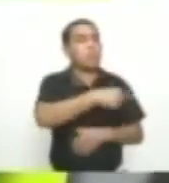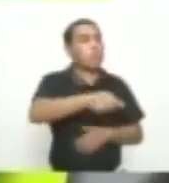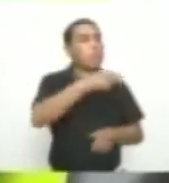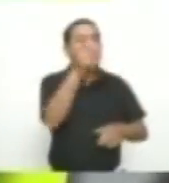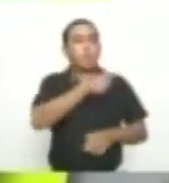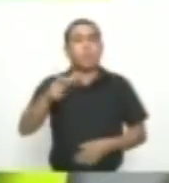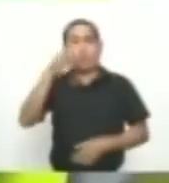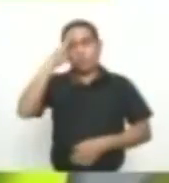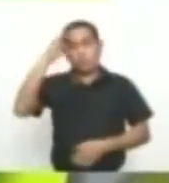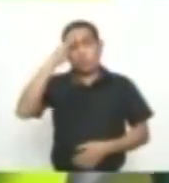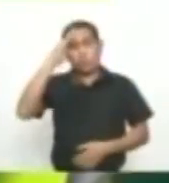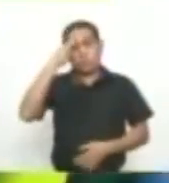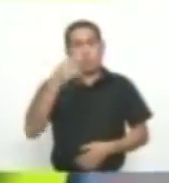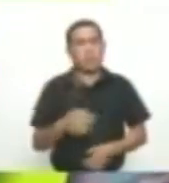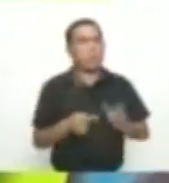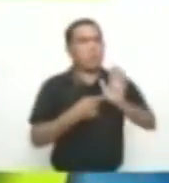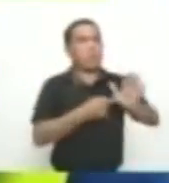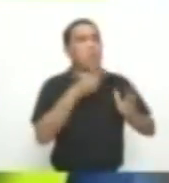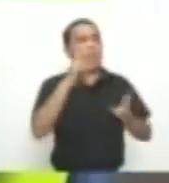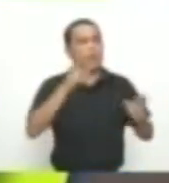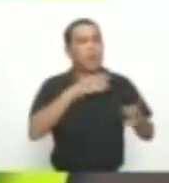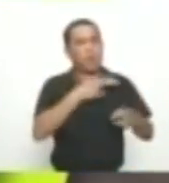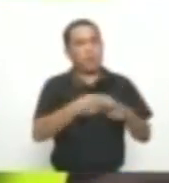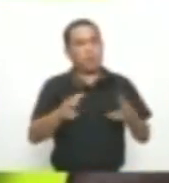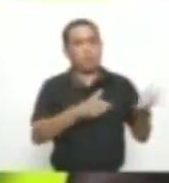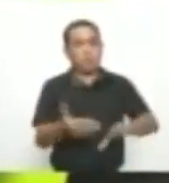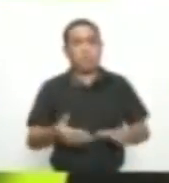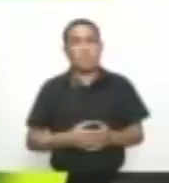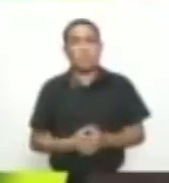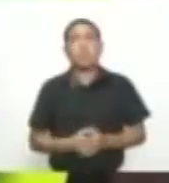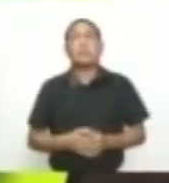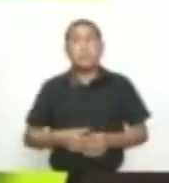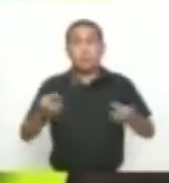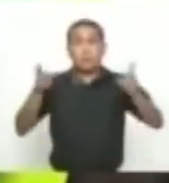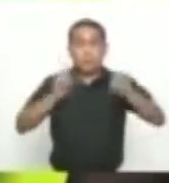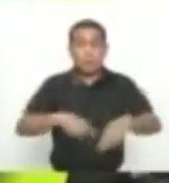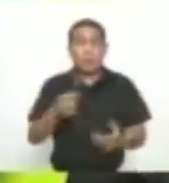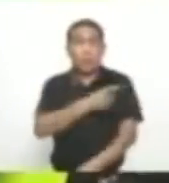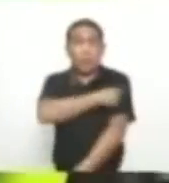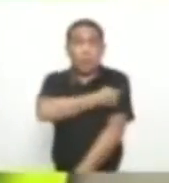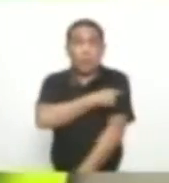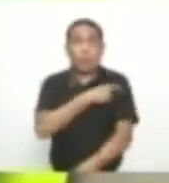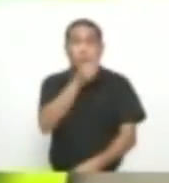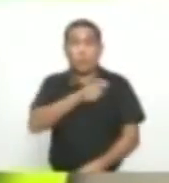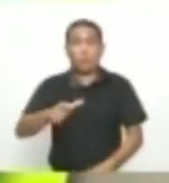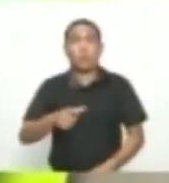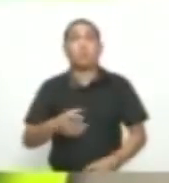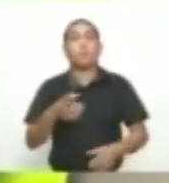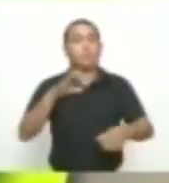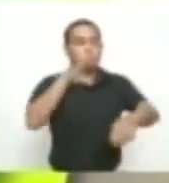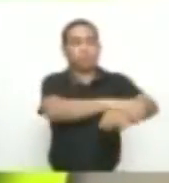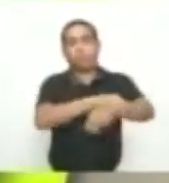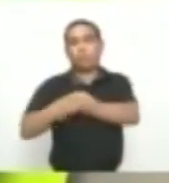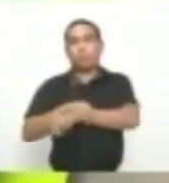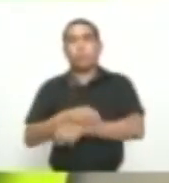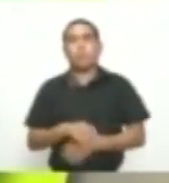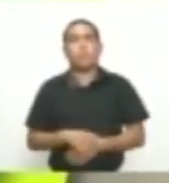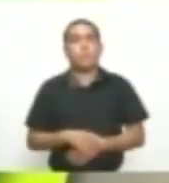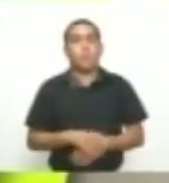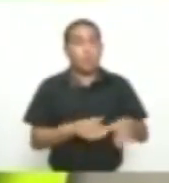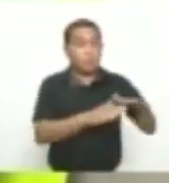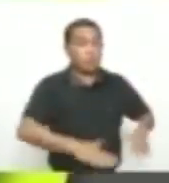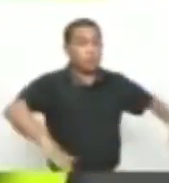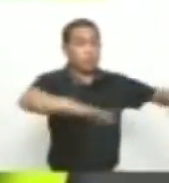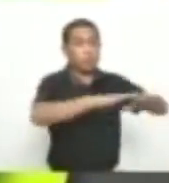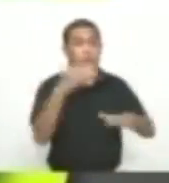Contundente golpe de la policía a banda de extorsionistas en Baranoa 11 capturados Las zonas azules no es un